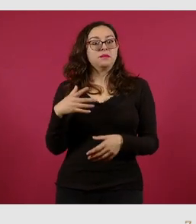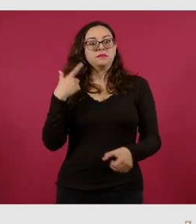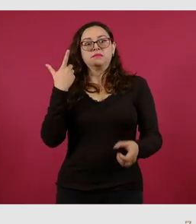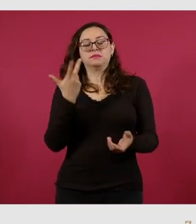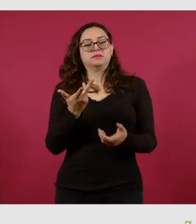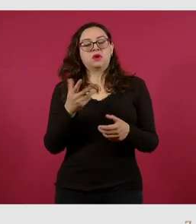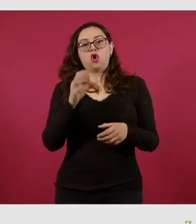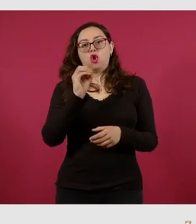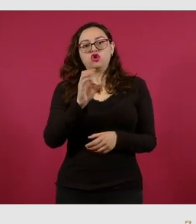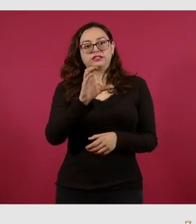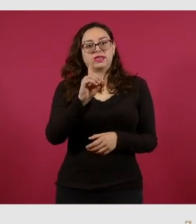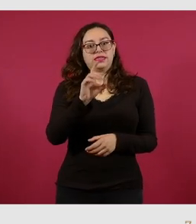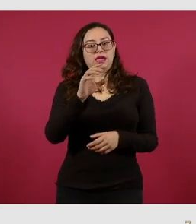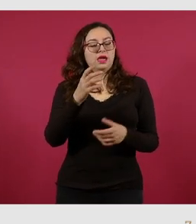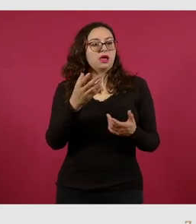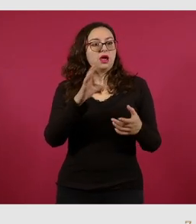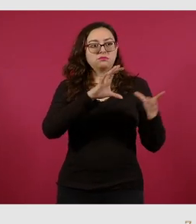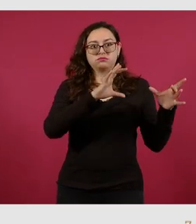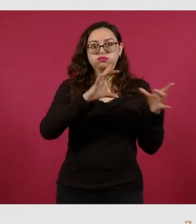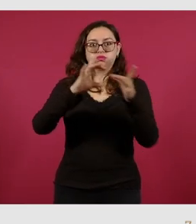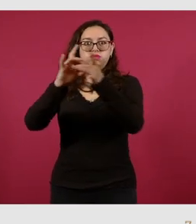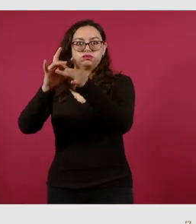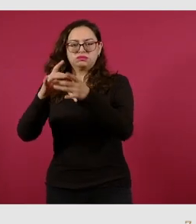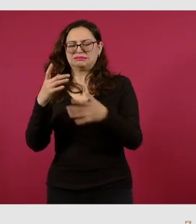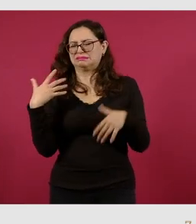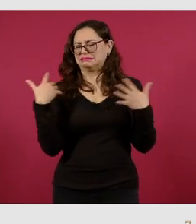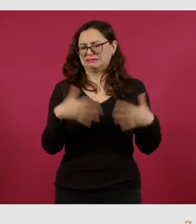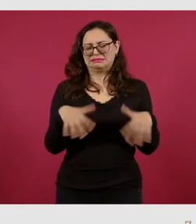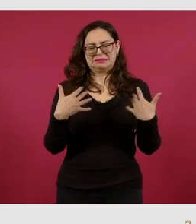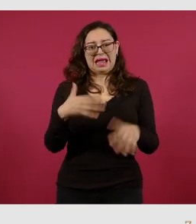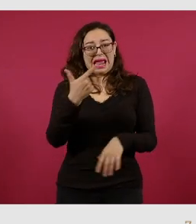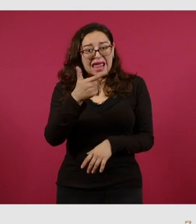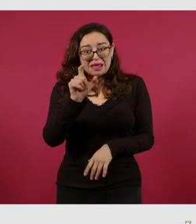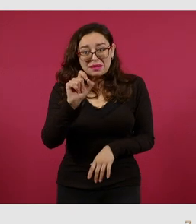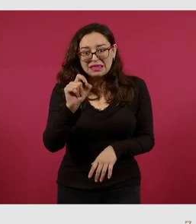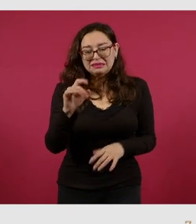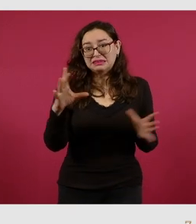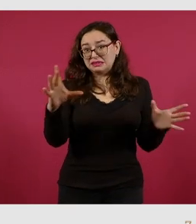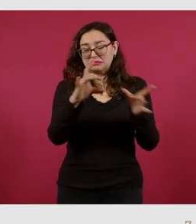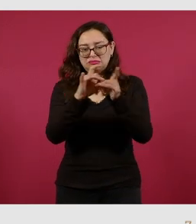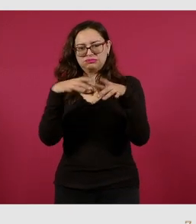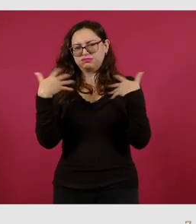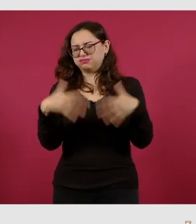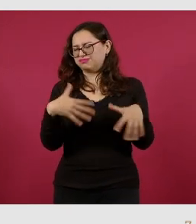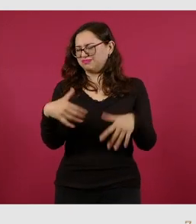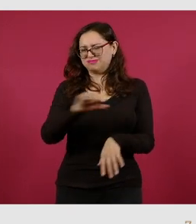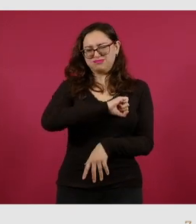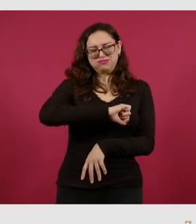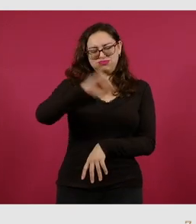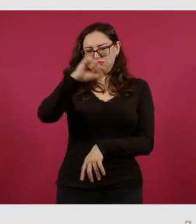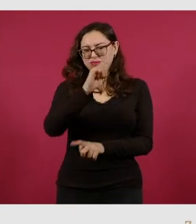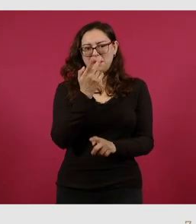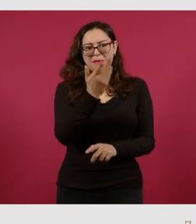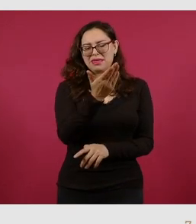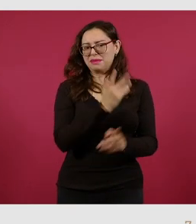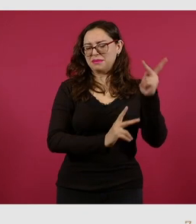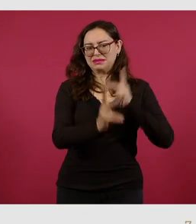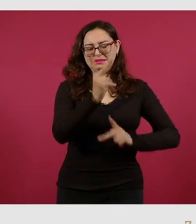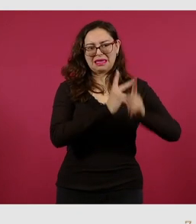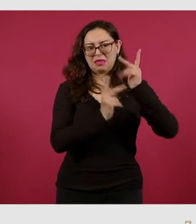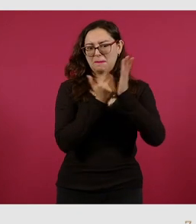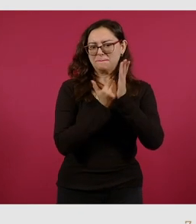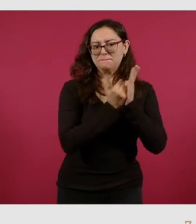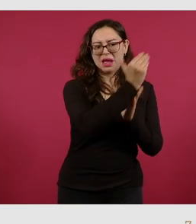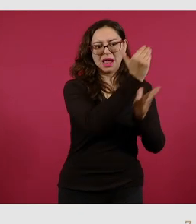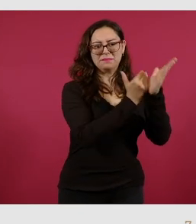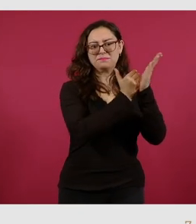están en la OCDE, pero también de los países del G20, inclusive nos comparamos muy por debajo en términos de endeudamiento como porcentaje del PIB